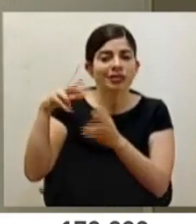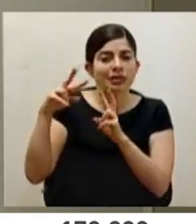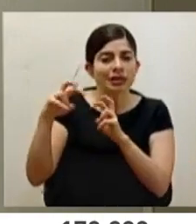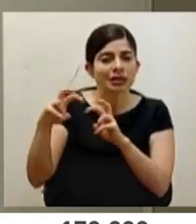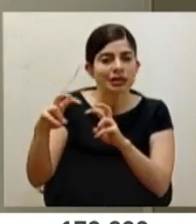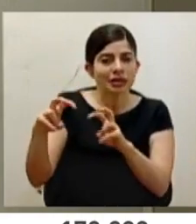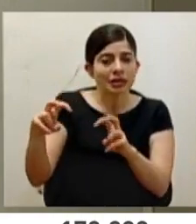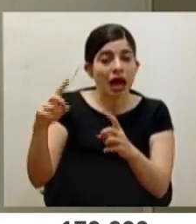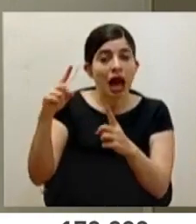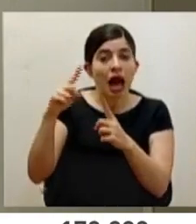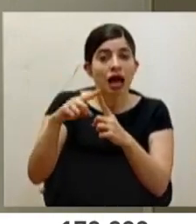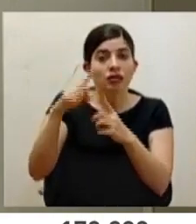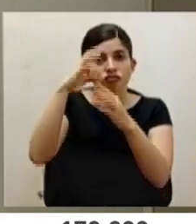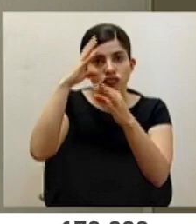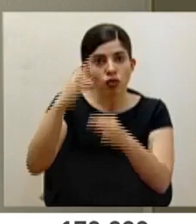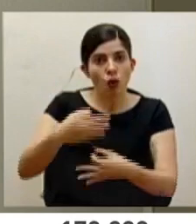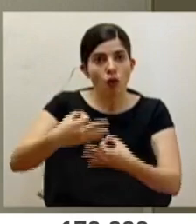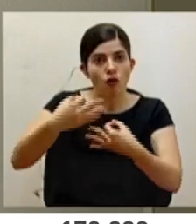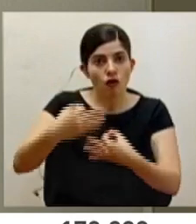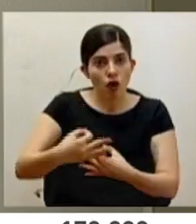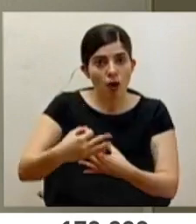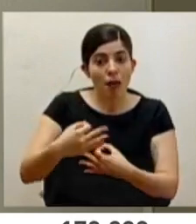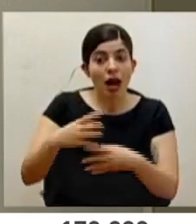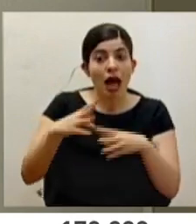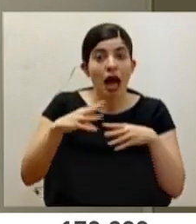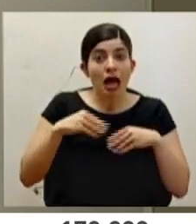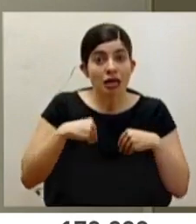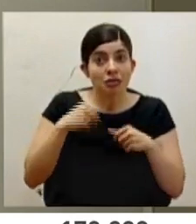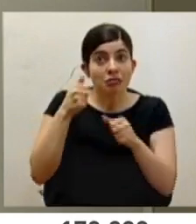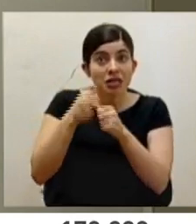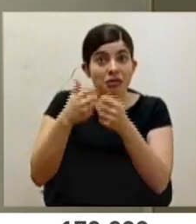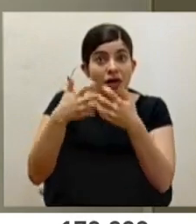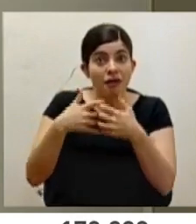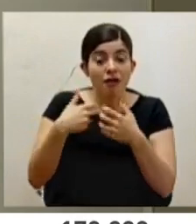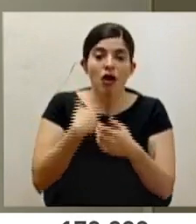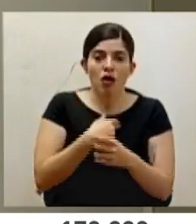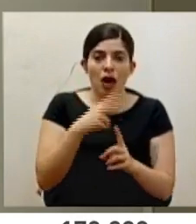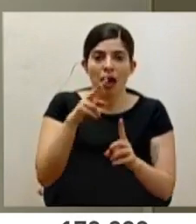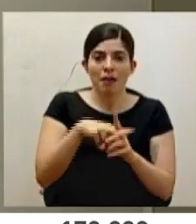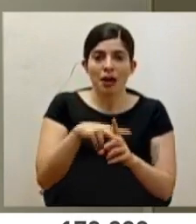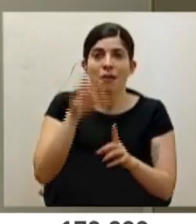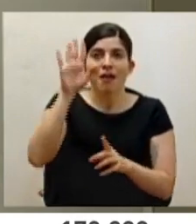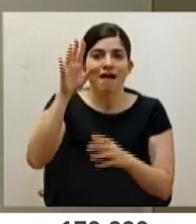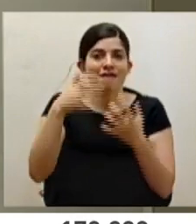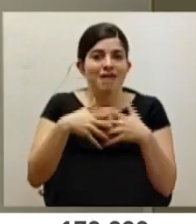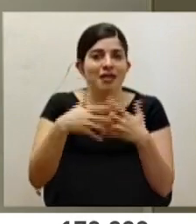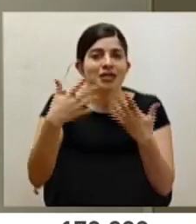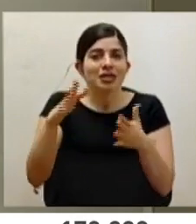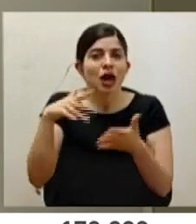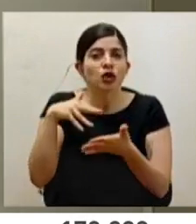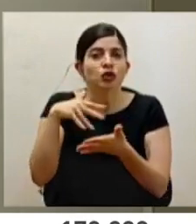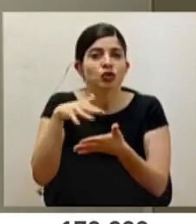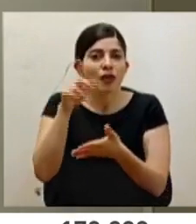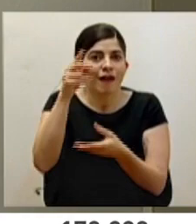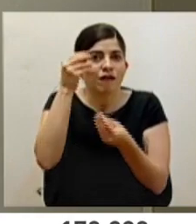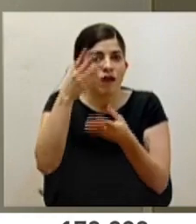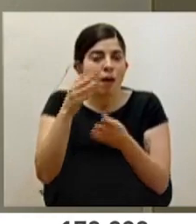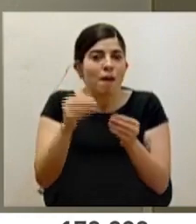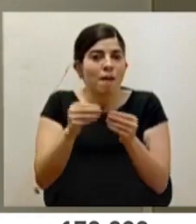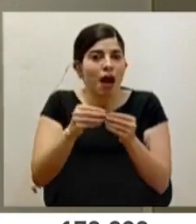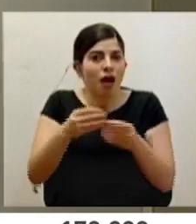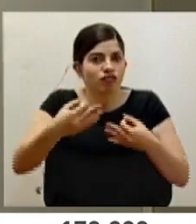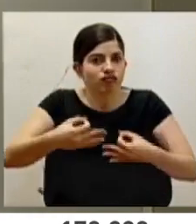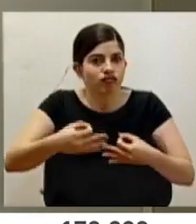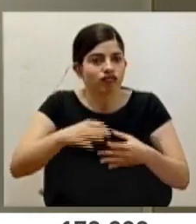y exista una conclusión formal que incluso sea aceptada por el mismo fabricante, porque al final el fabricante es el que ha hecho los estudios y es el que tiene la información de primera mano con